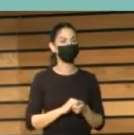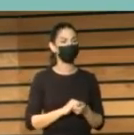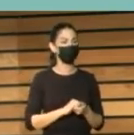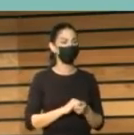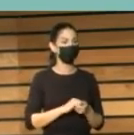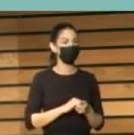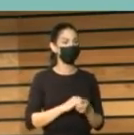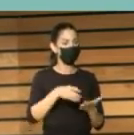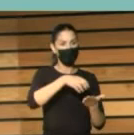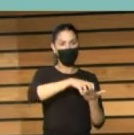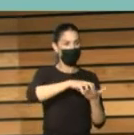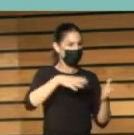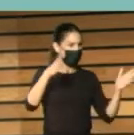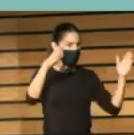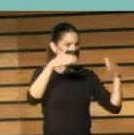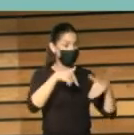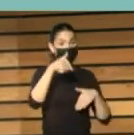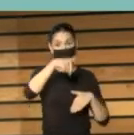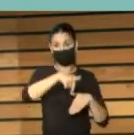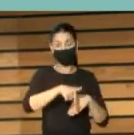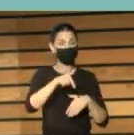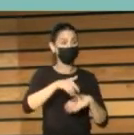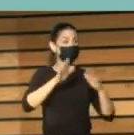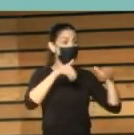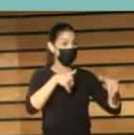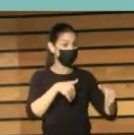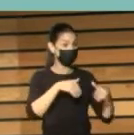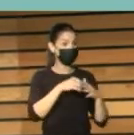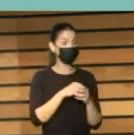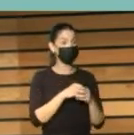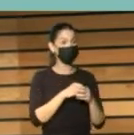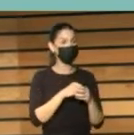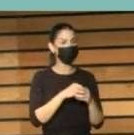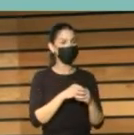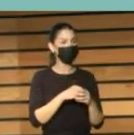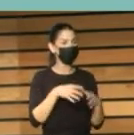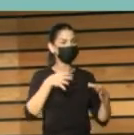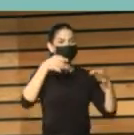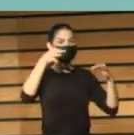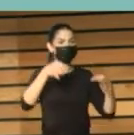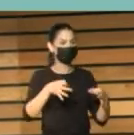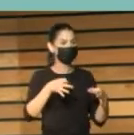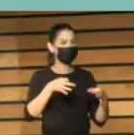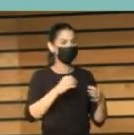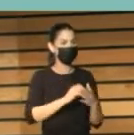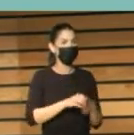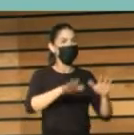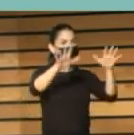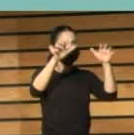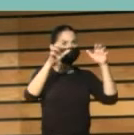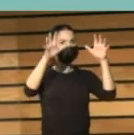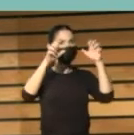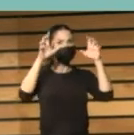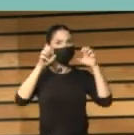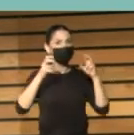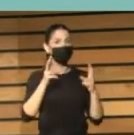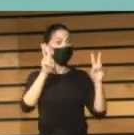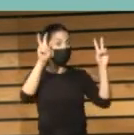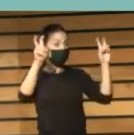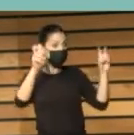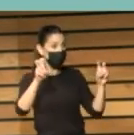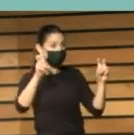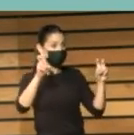duda, al término de este encuentro nacional y de sus conclusiones, podremos extraer nuevas enseñanzas y de la experiencia